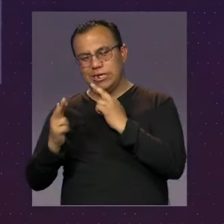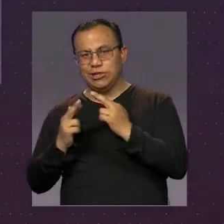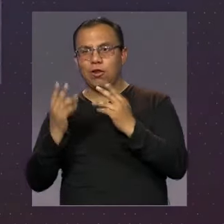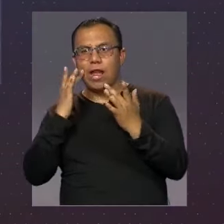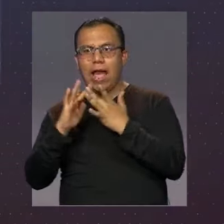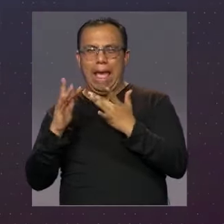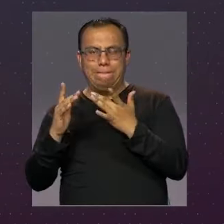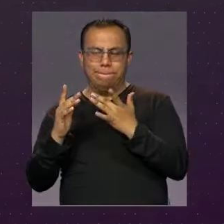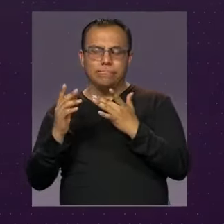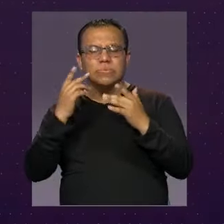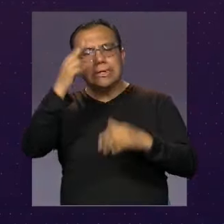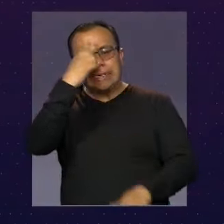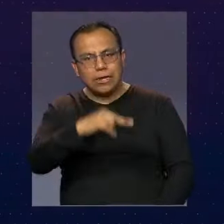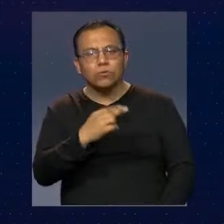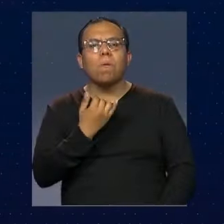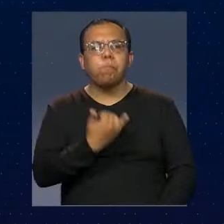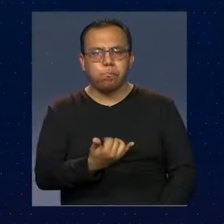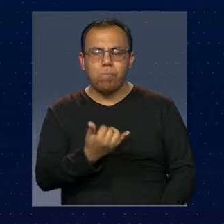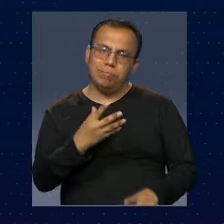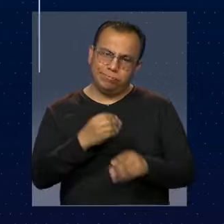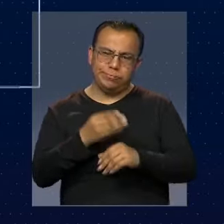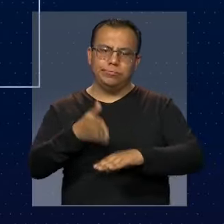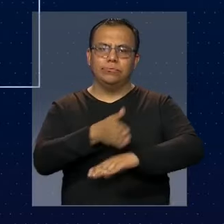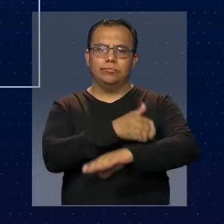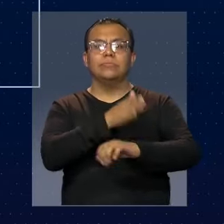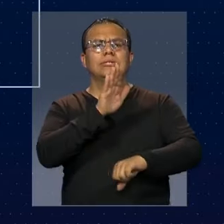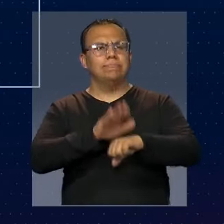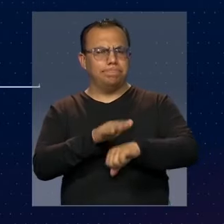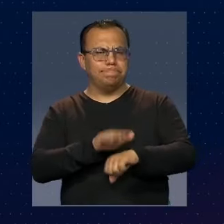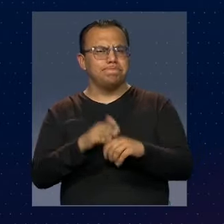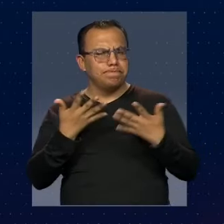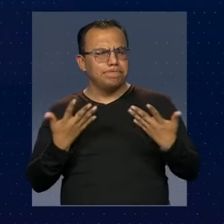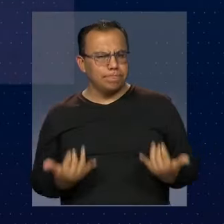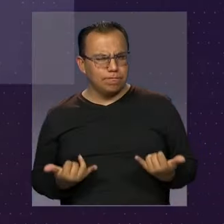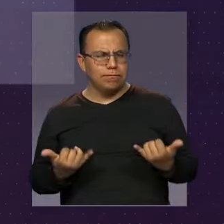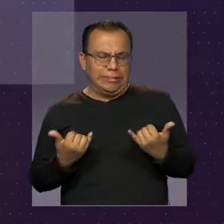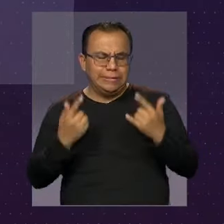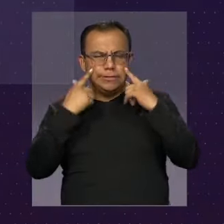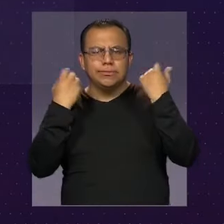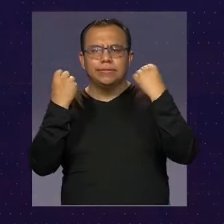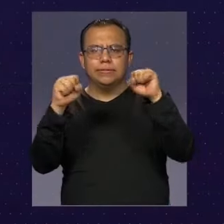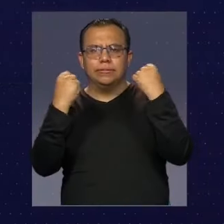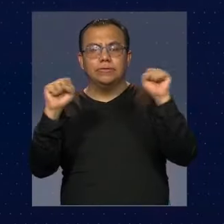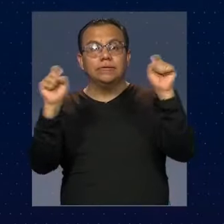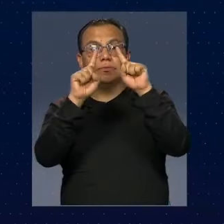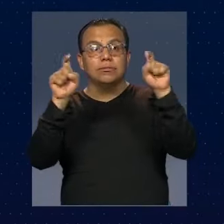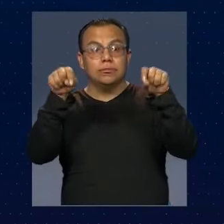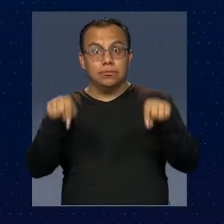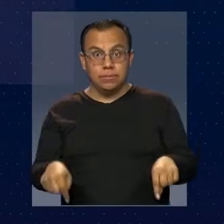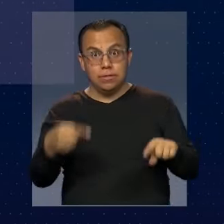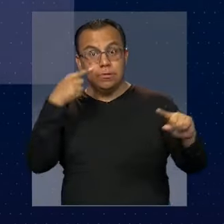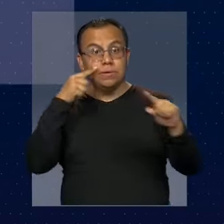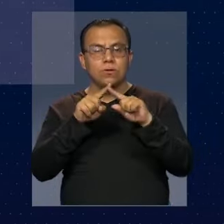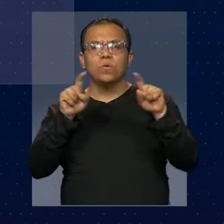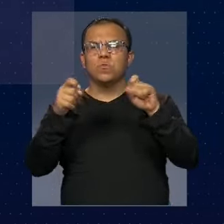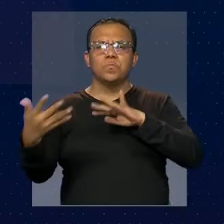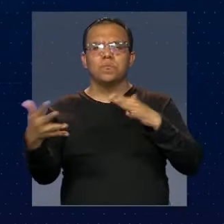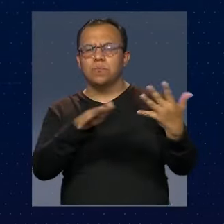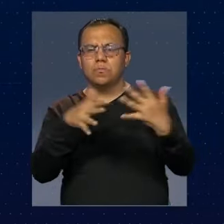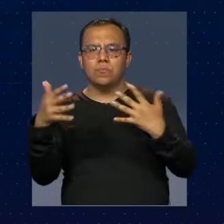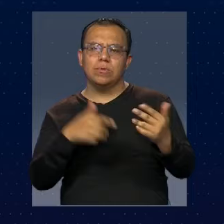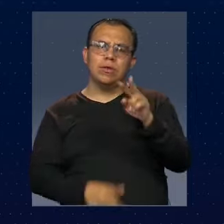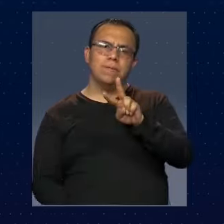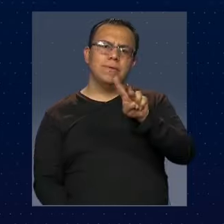En contraste con esta cifra, que ya de por sí es preocupante de los feminicidios, tenemos que se han presentado alrededor de